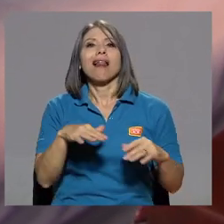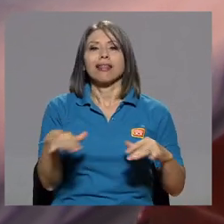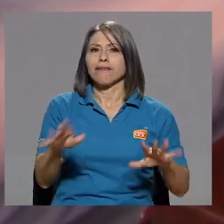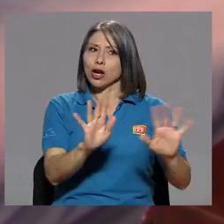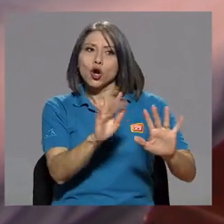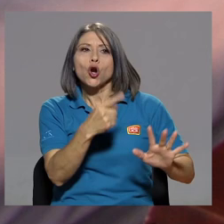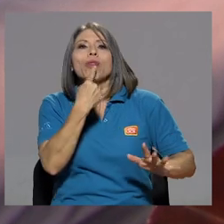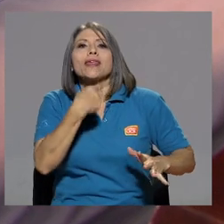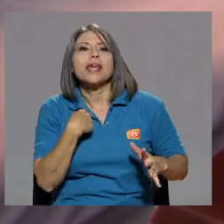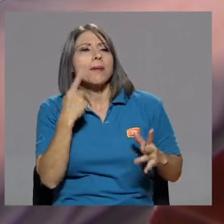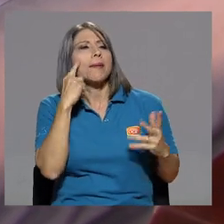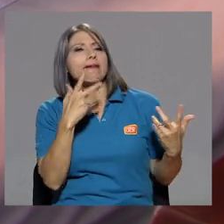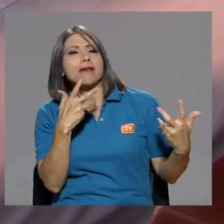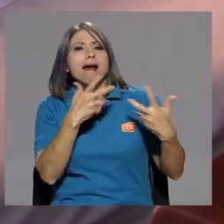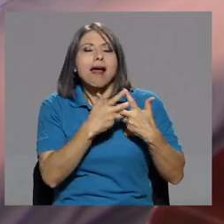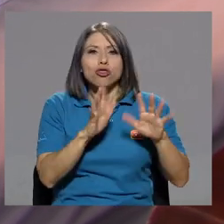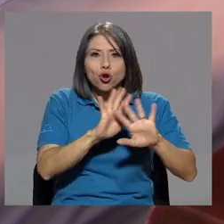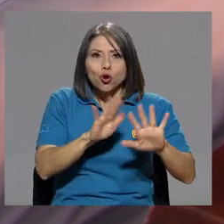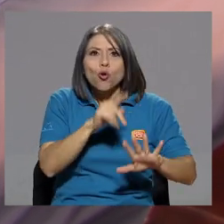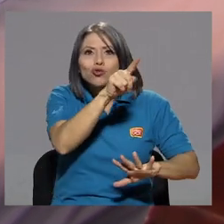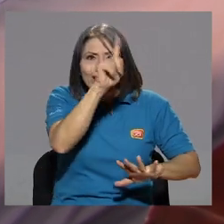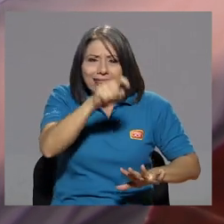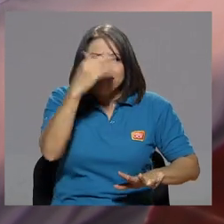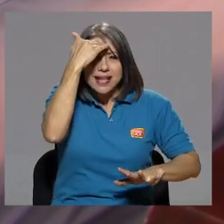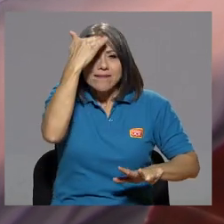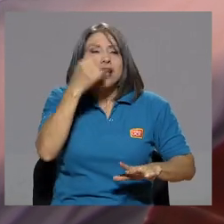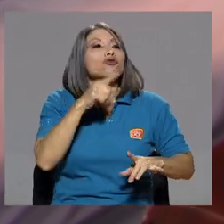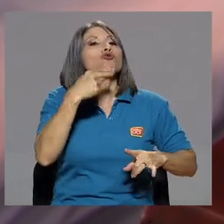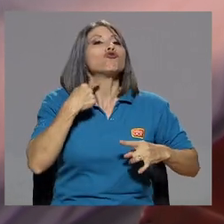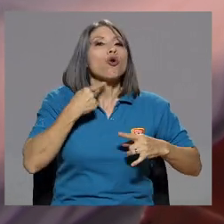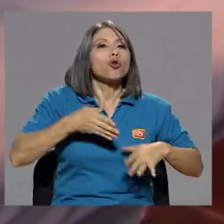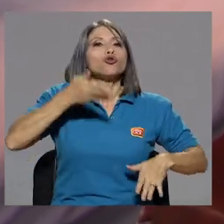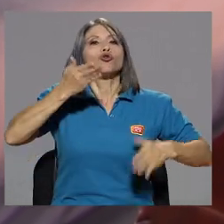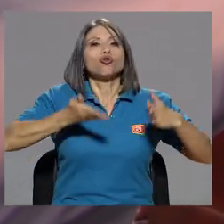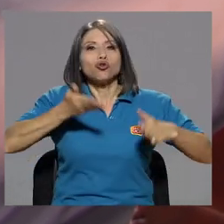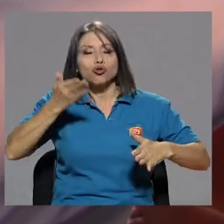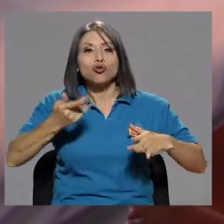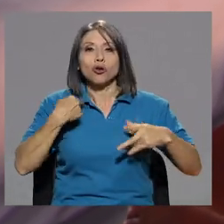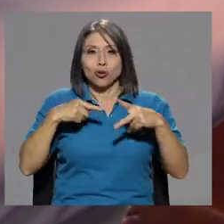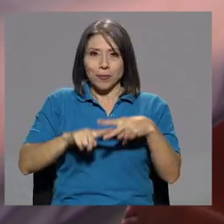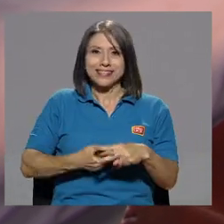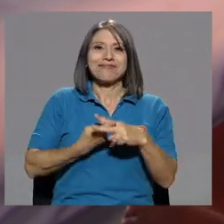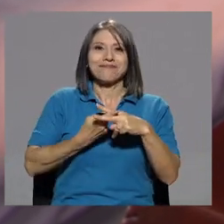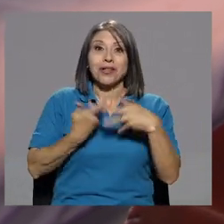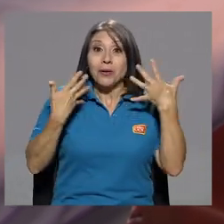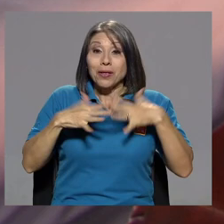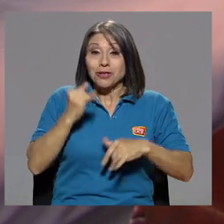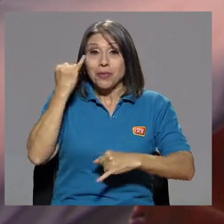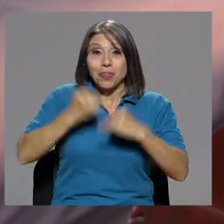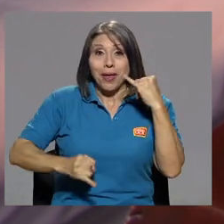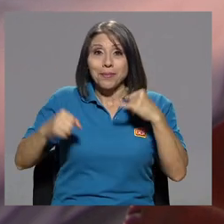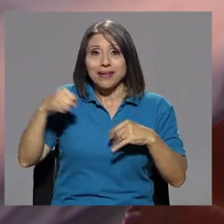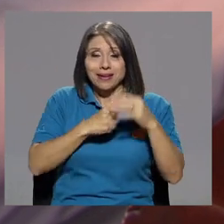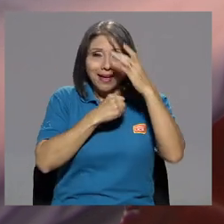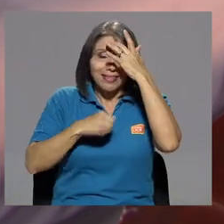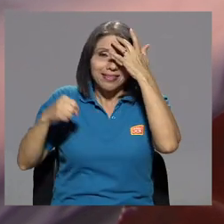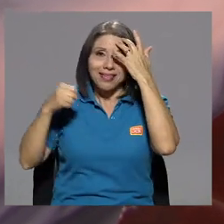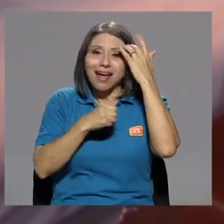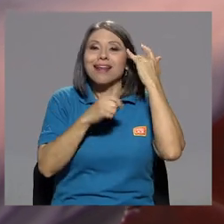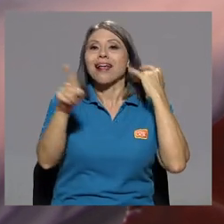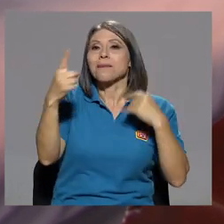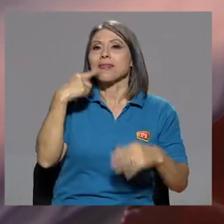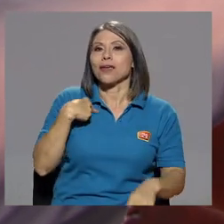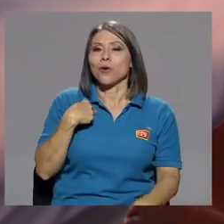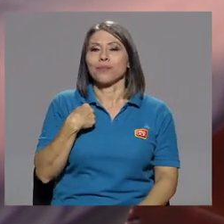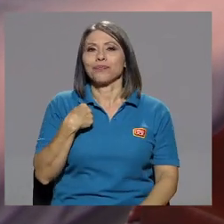para tararearle y ver qué tono. No, no, de una vez ustedes tienen que saber sus tonos. Y ahí comencé. Cuando ya terminé de cantar, me